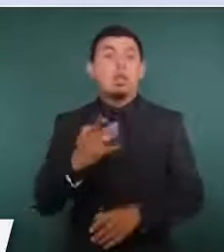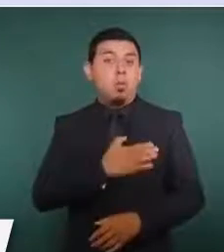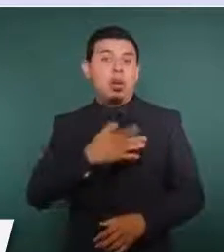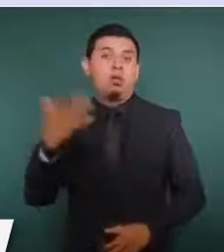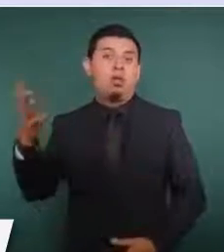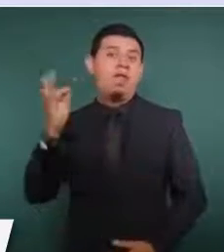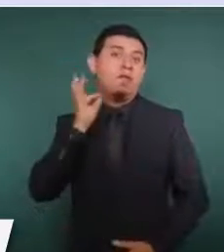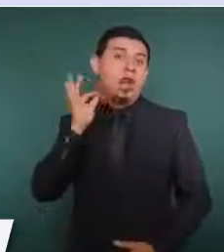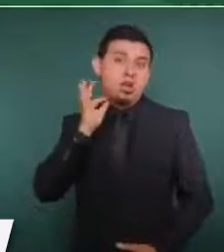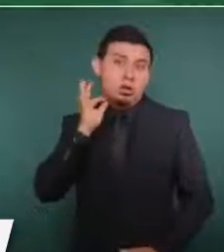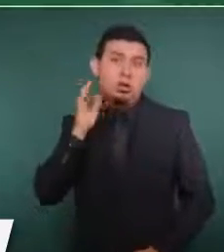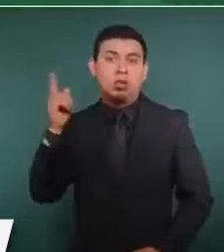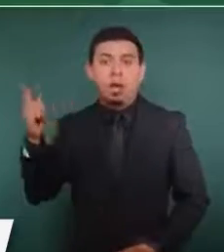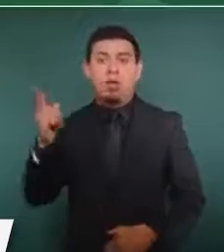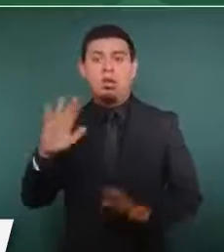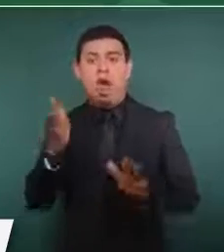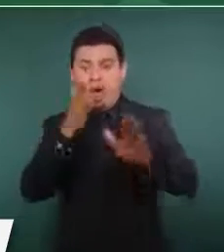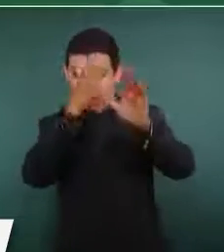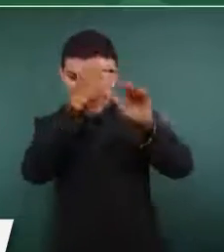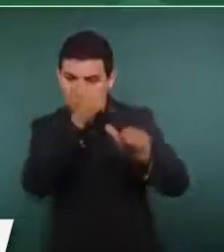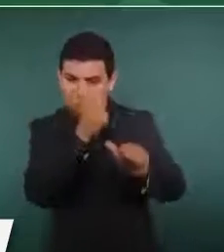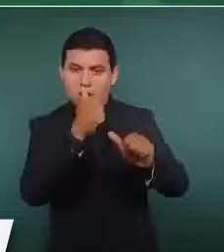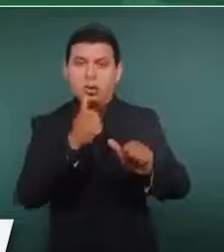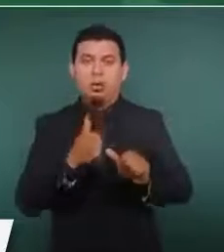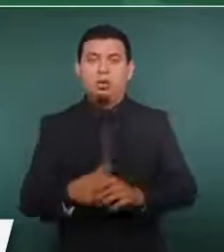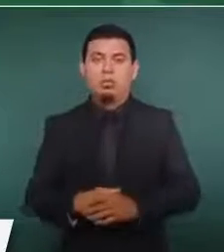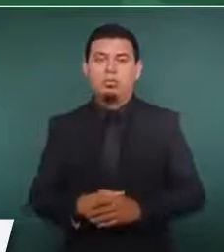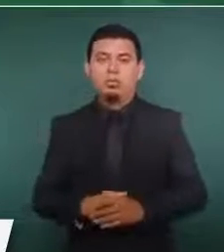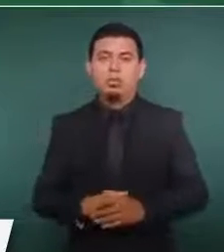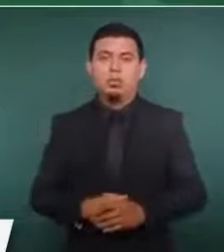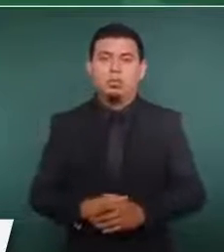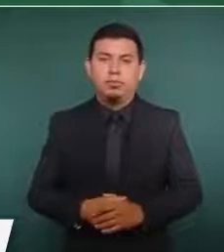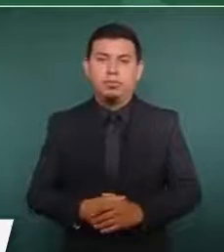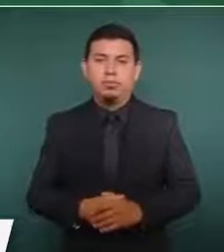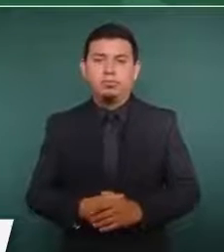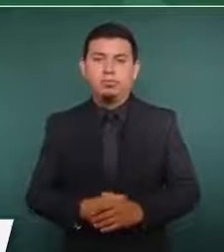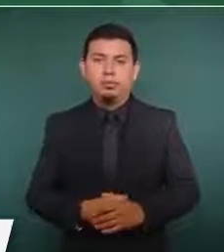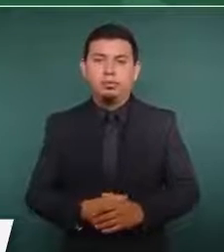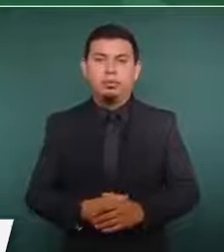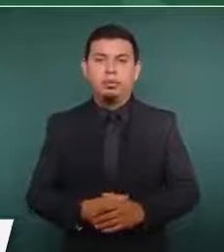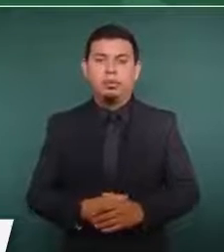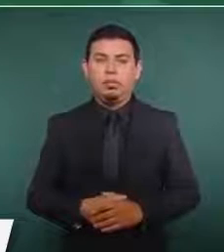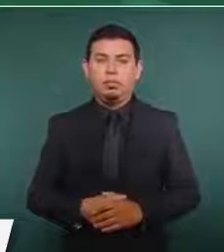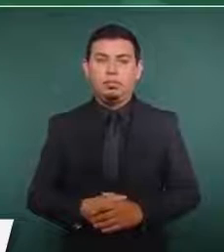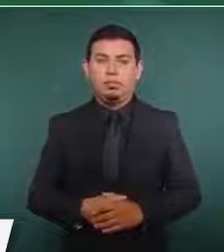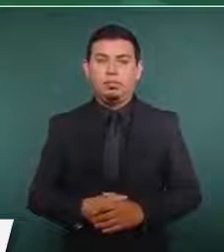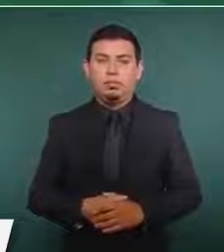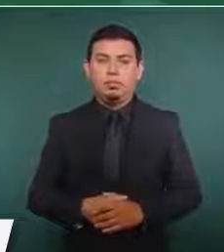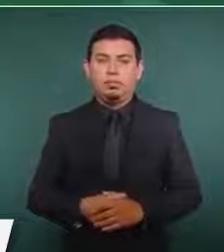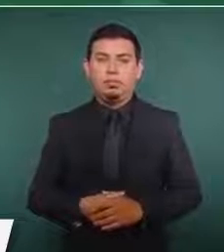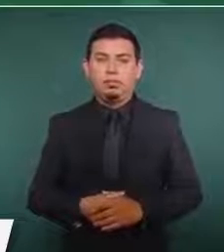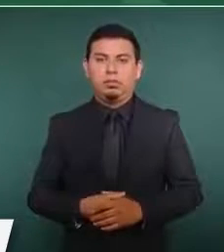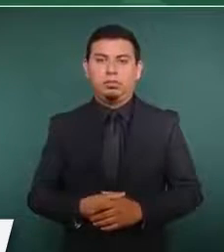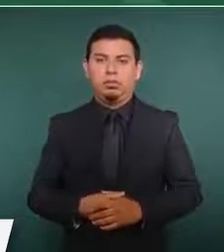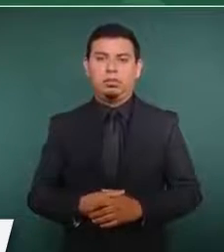tomó la decisión de de otorgarle al señor